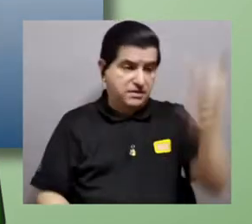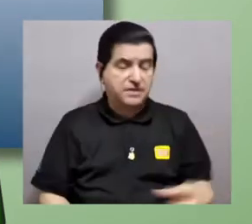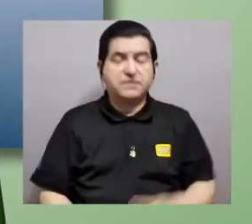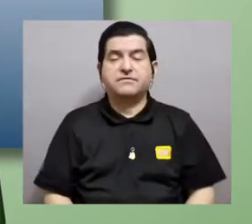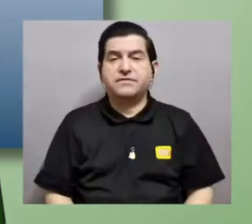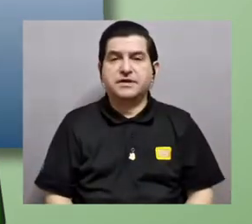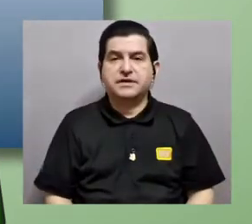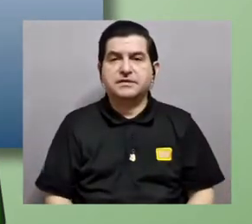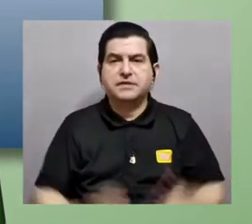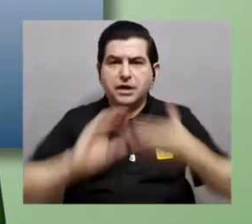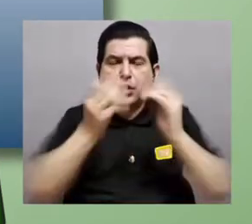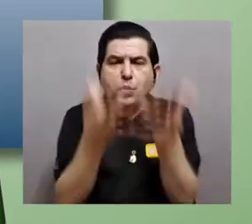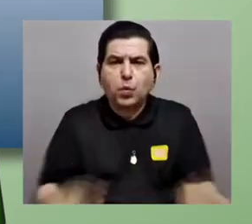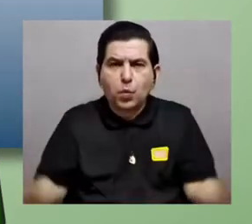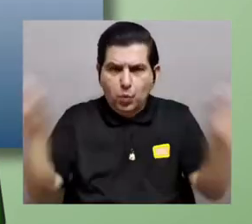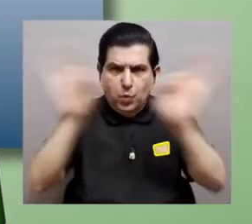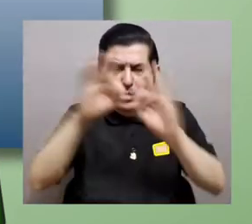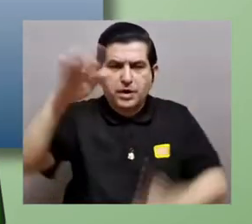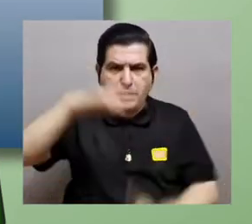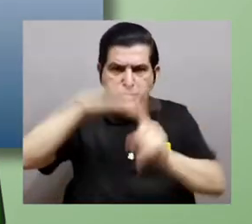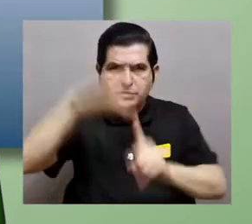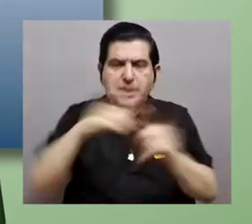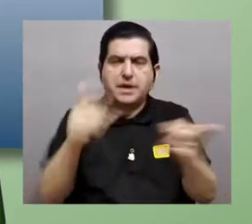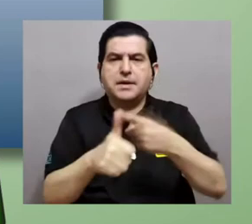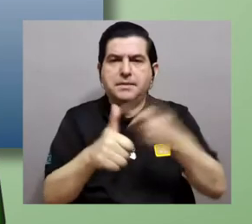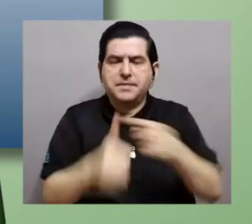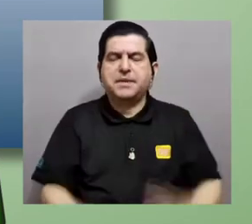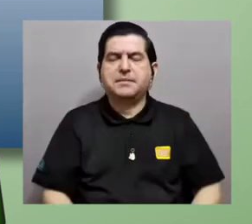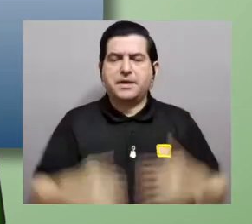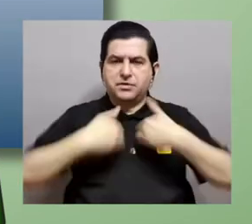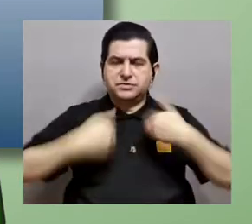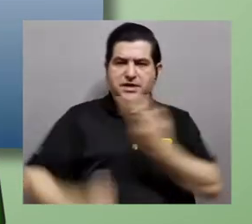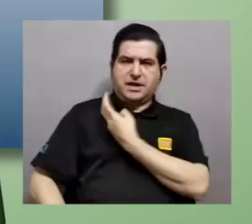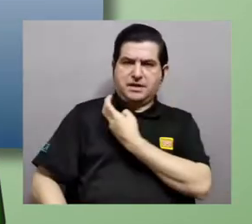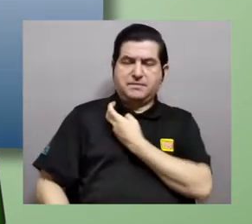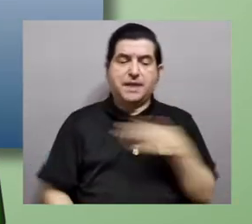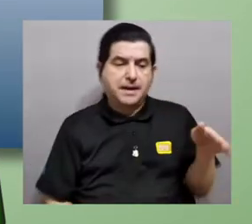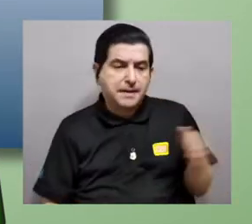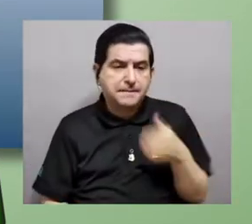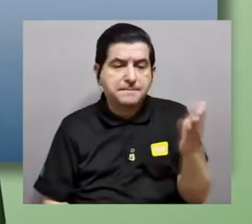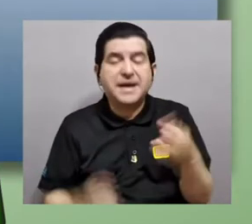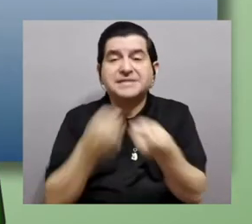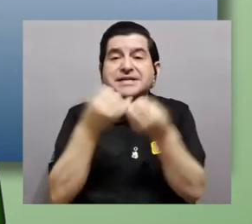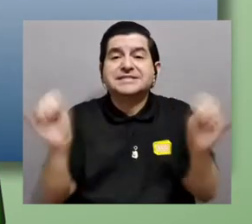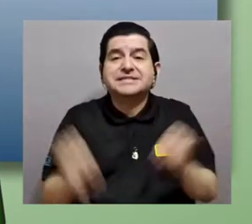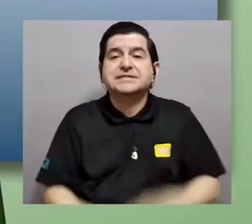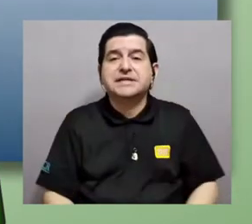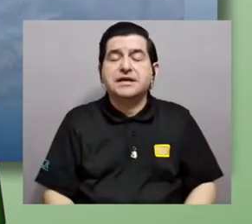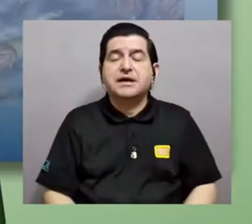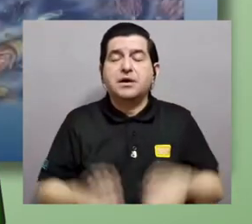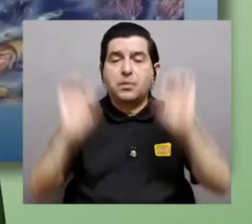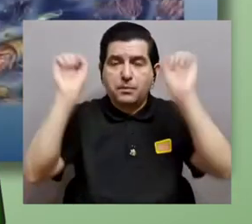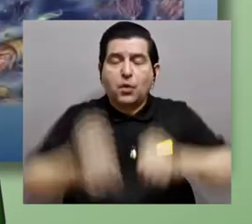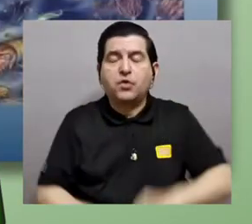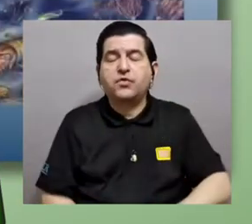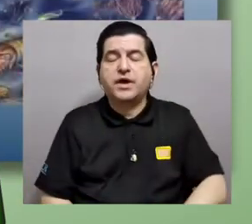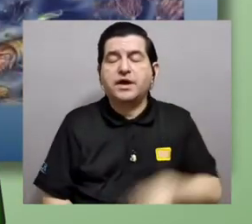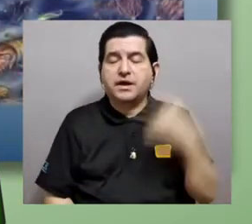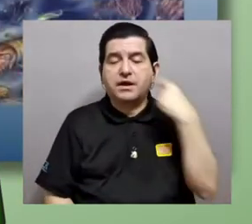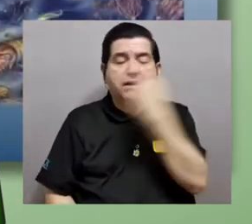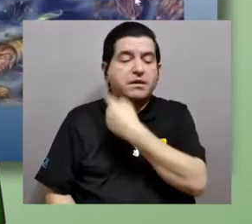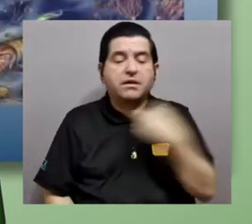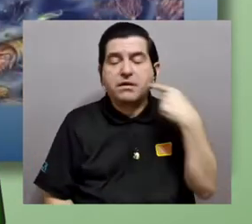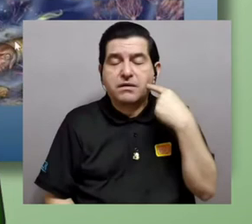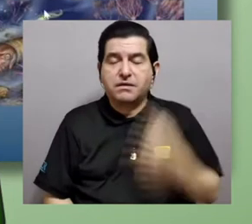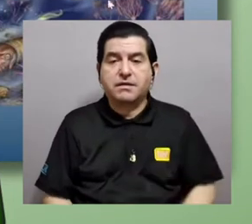Para el ordovícico, los datos más importantes de la aparición de los primeros vertebrados son peces sin mandíbula y un